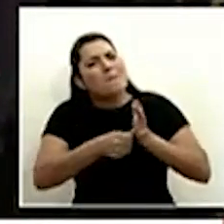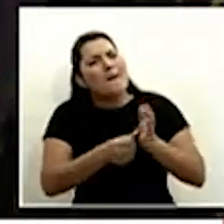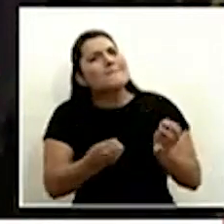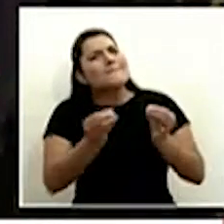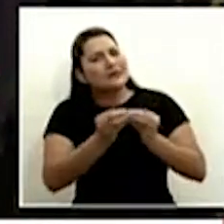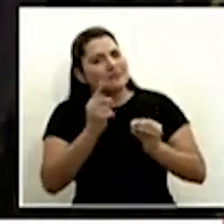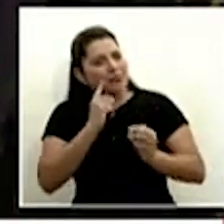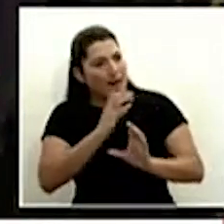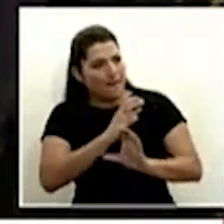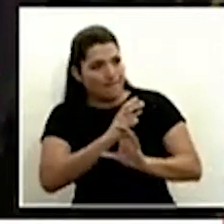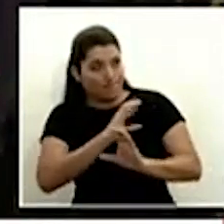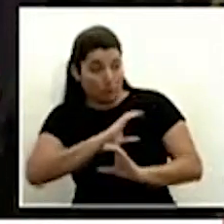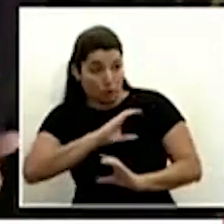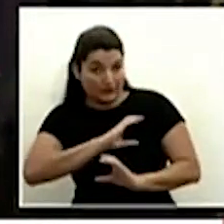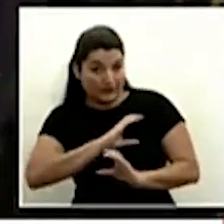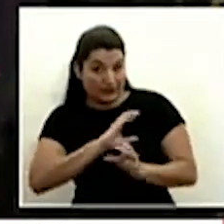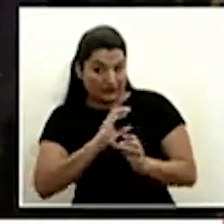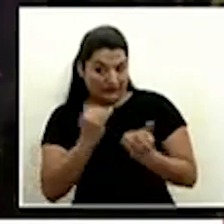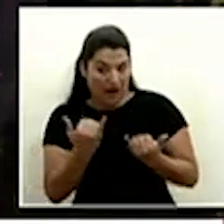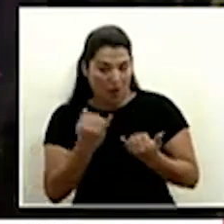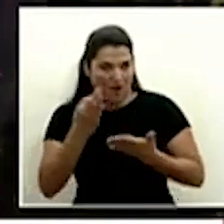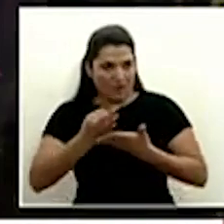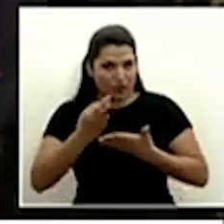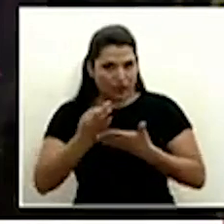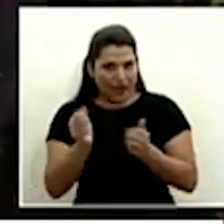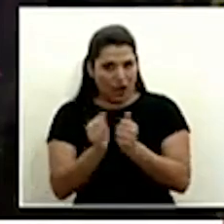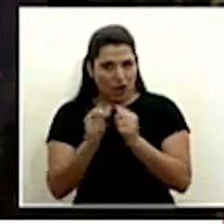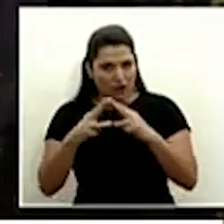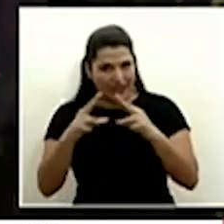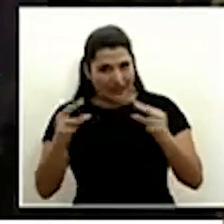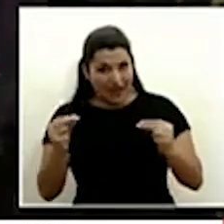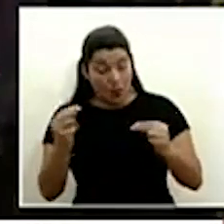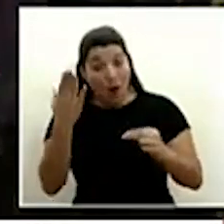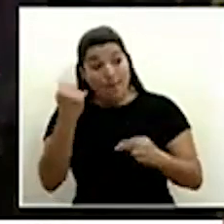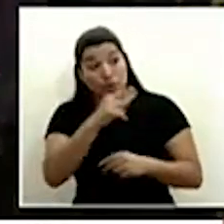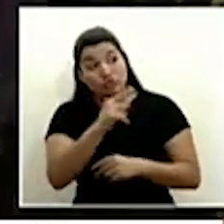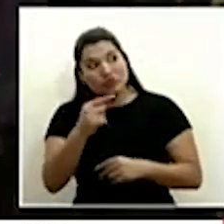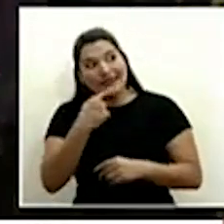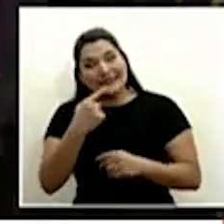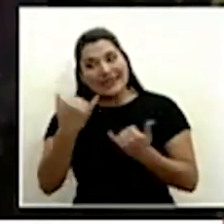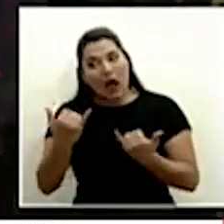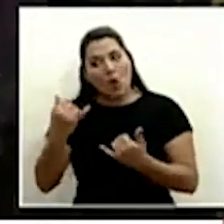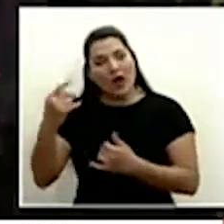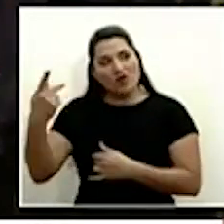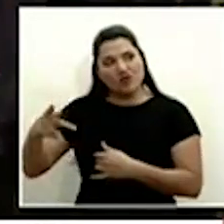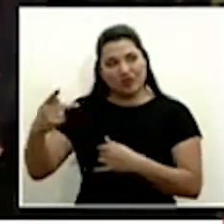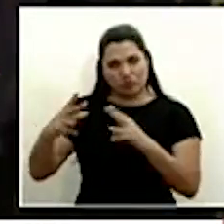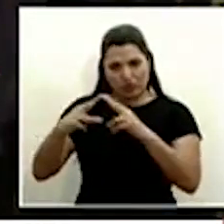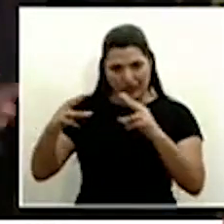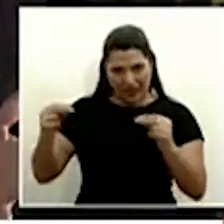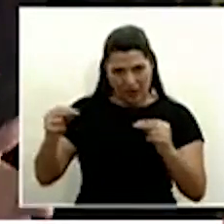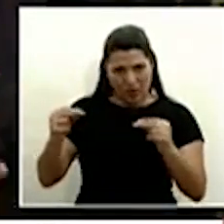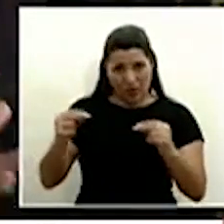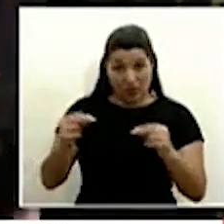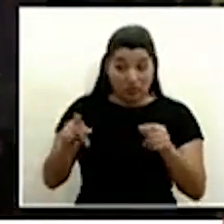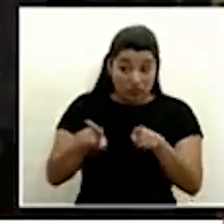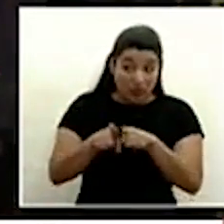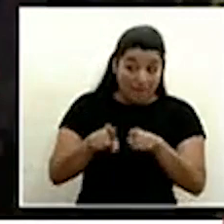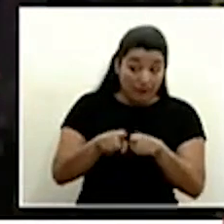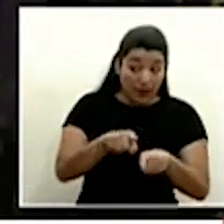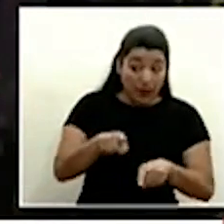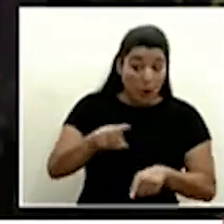policías porque bueno también ante este llamado que hacen ustedes de lo que se vive en Nicaragua también entre el cuerpo policial puede haber